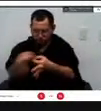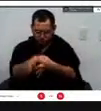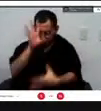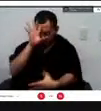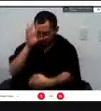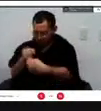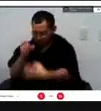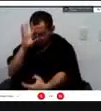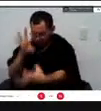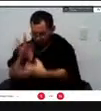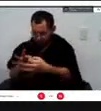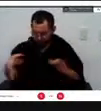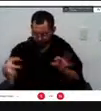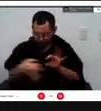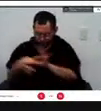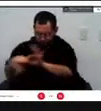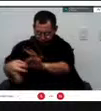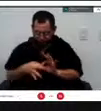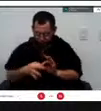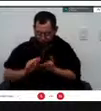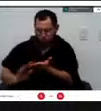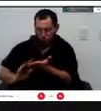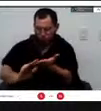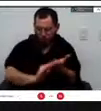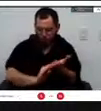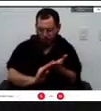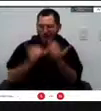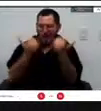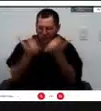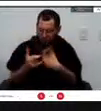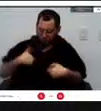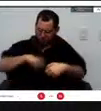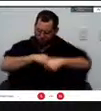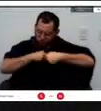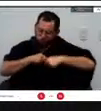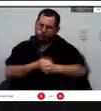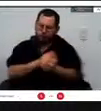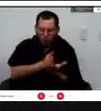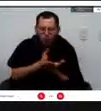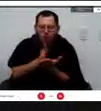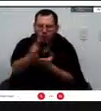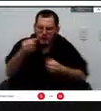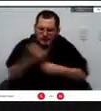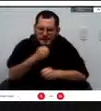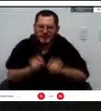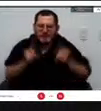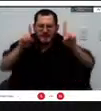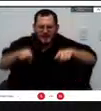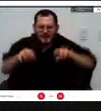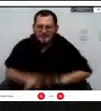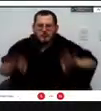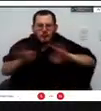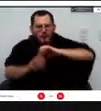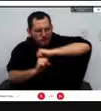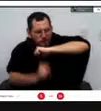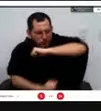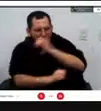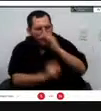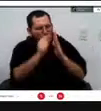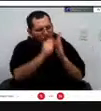consolidar ciertos puntos pero ante todo el mensaje que yo quiero transmitir hoy es que